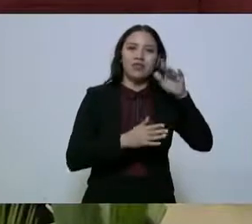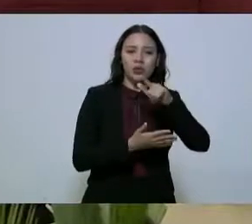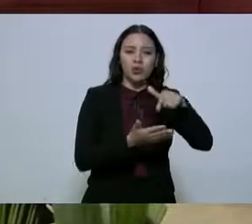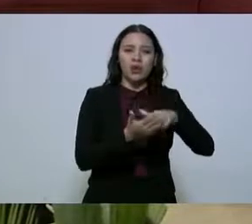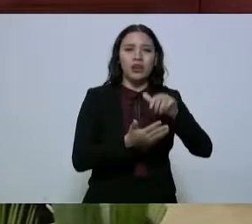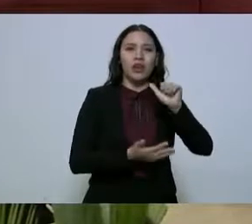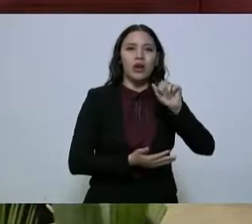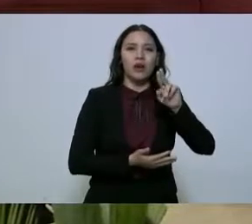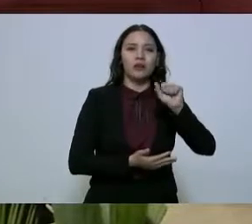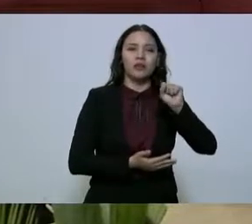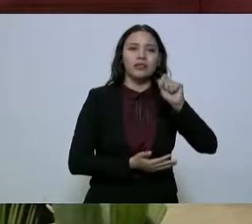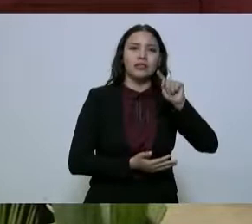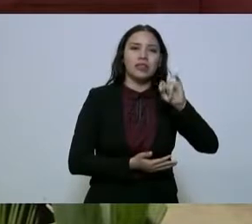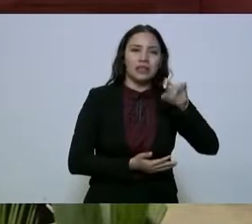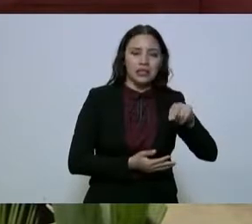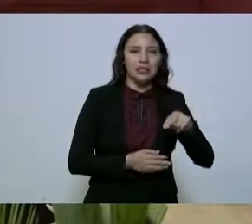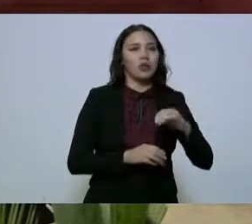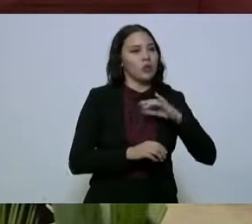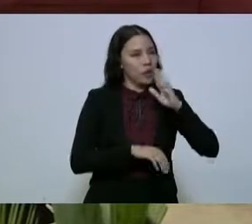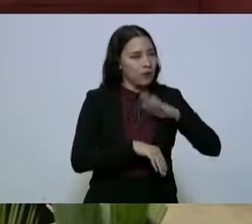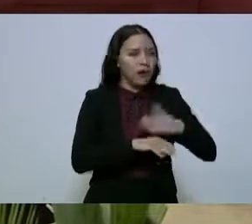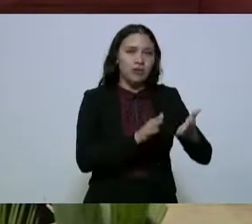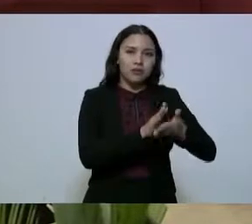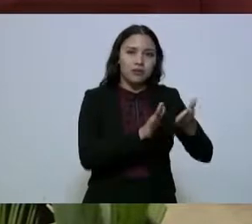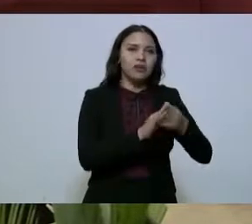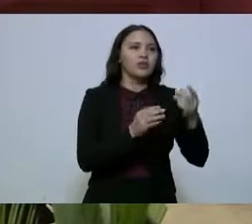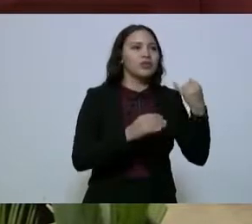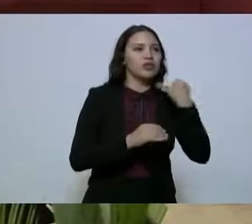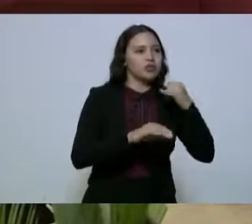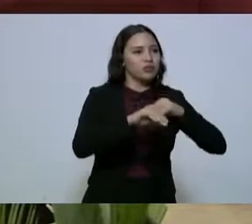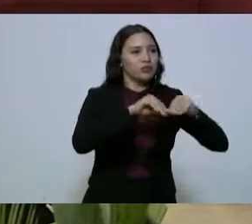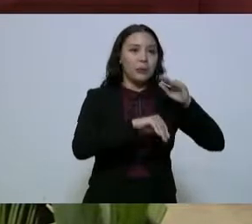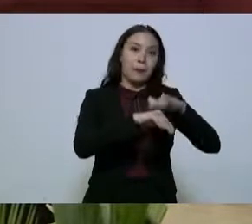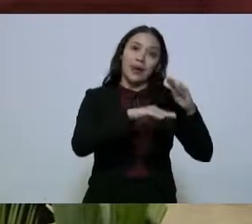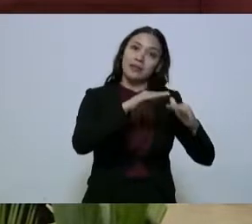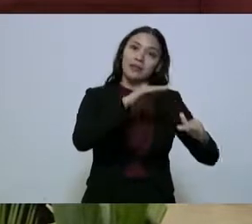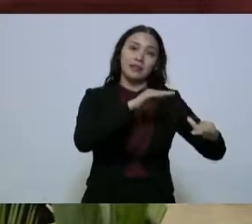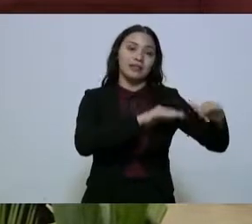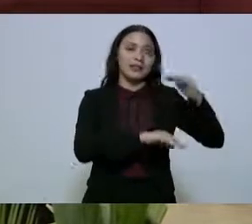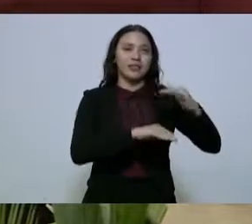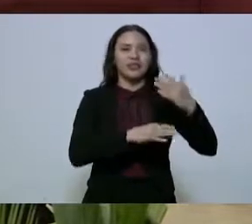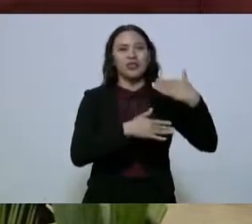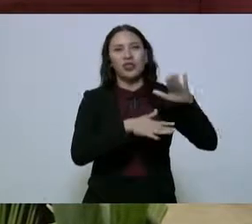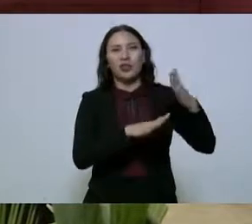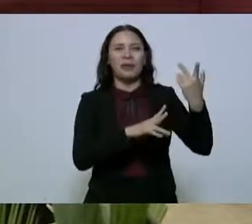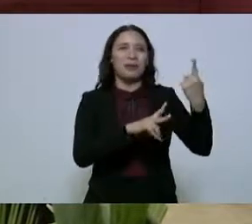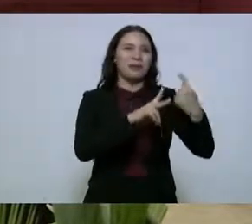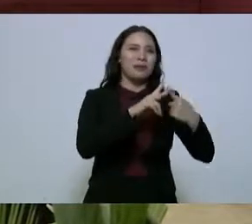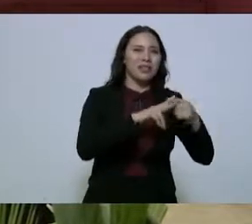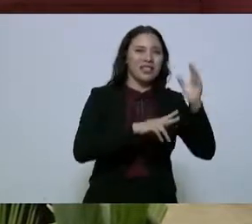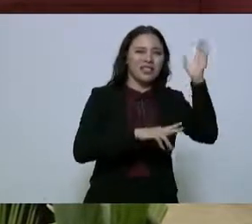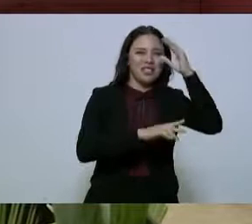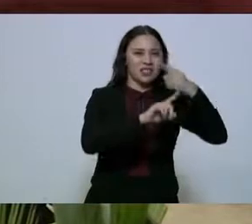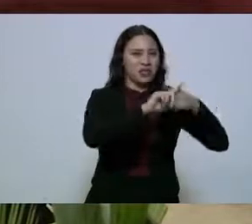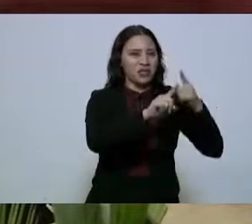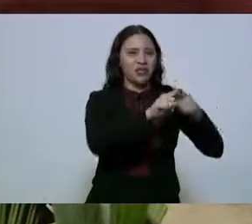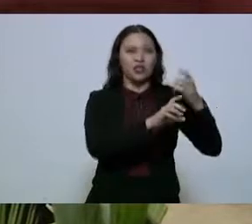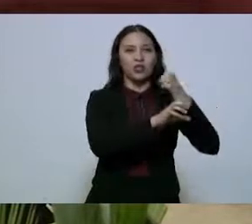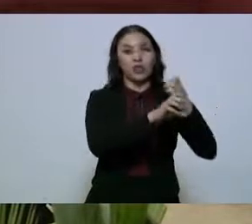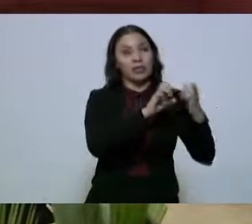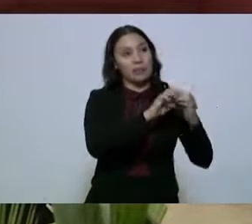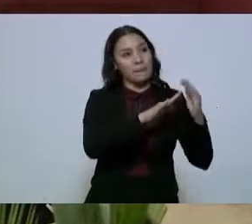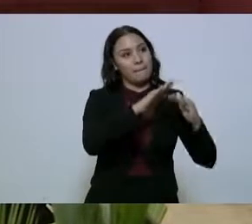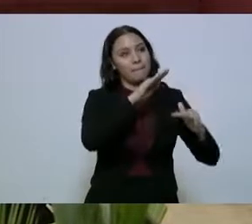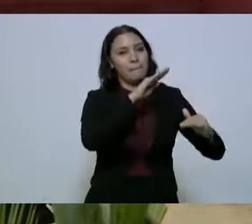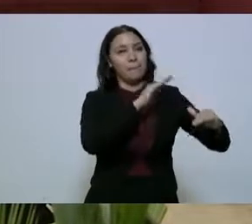un gran sector de construcción muy exitoso también de ingeniería avanzada, avanzada, matemáticas y ciencias, que es el nuevo, el